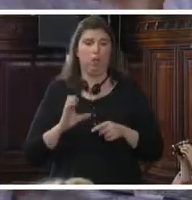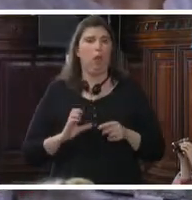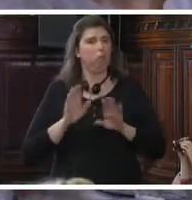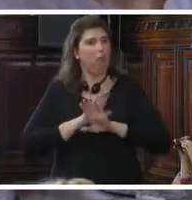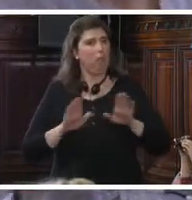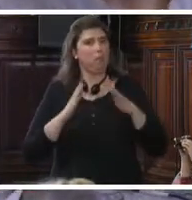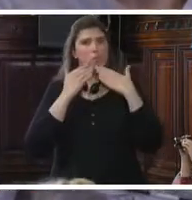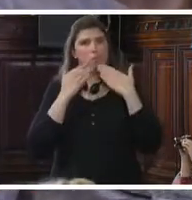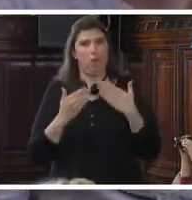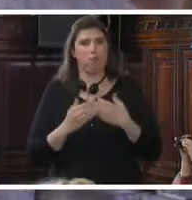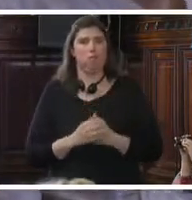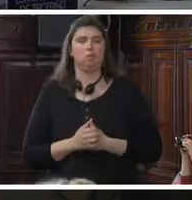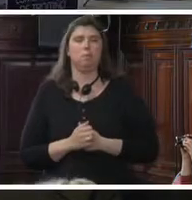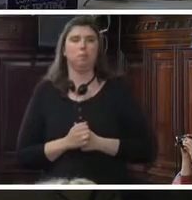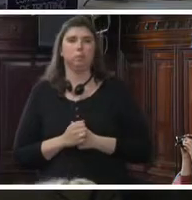muchas gracias.